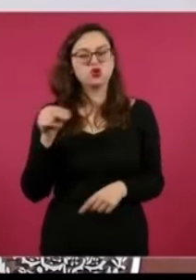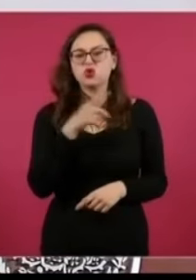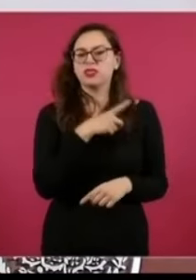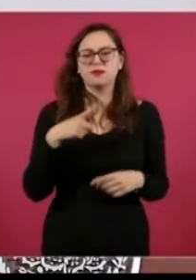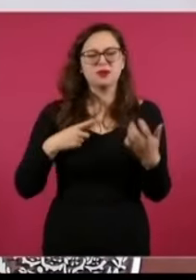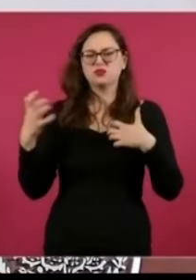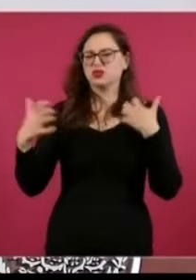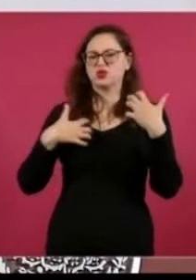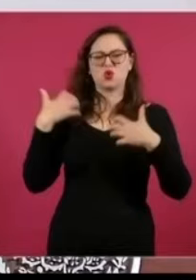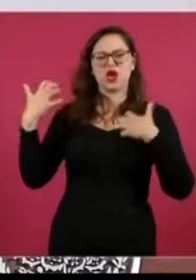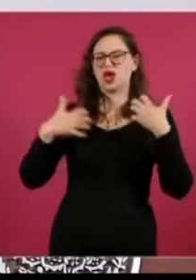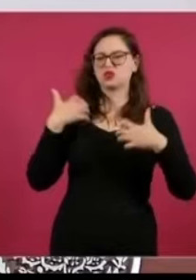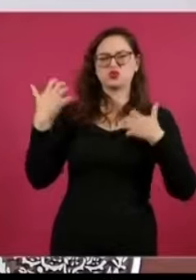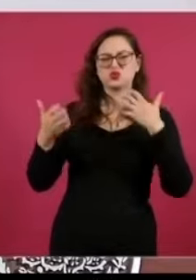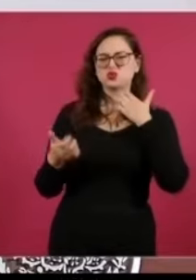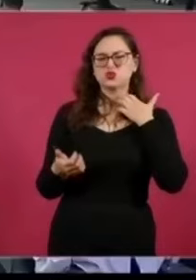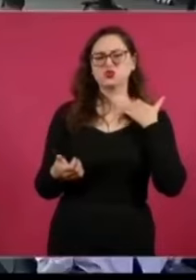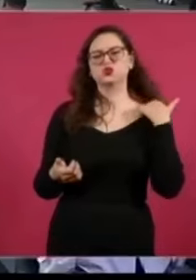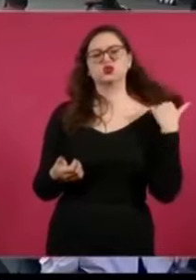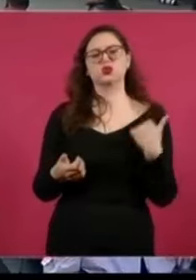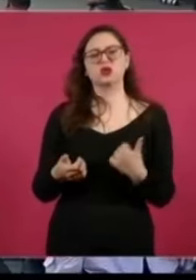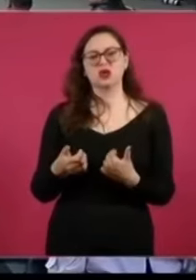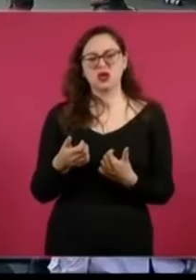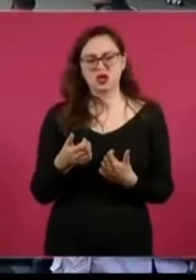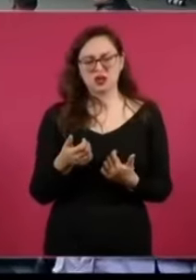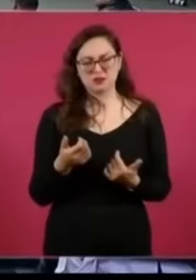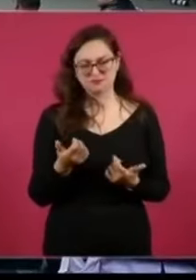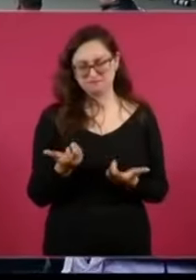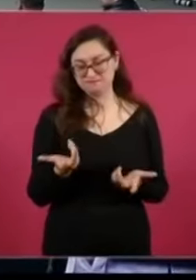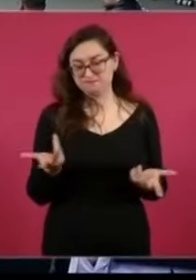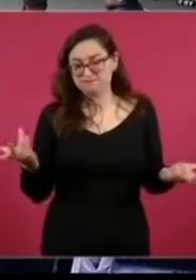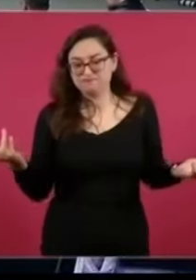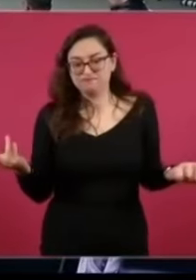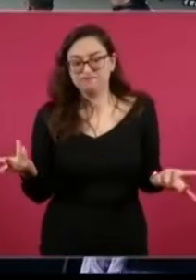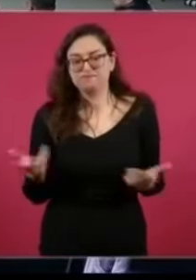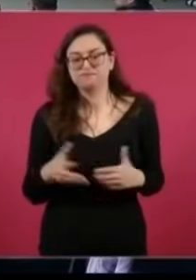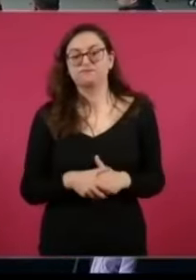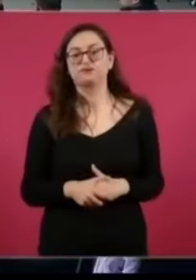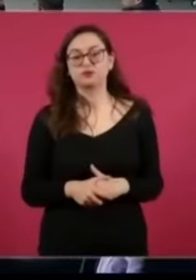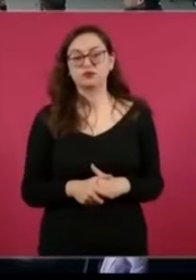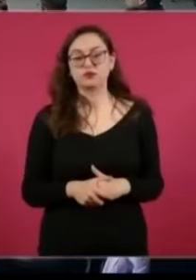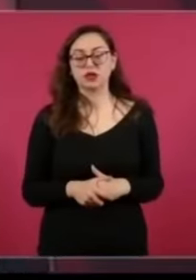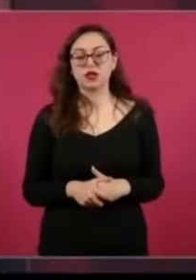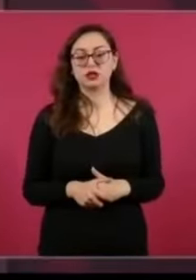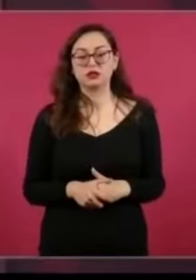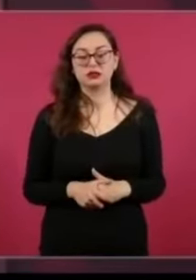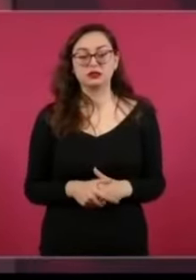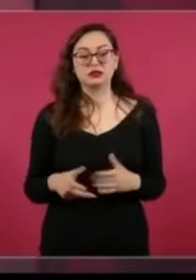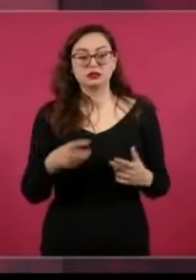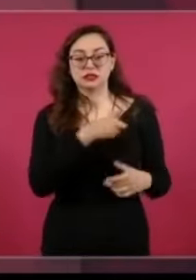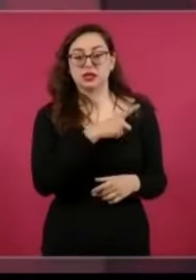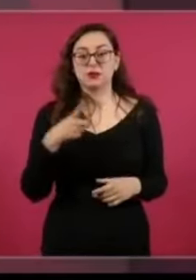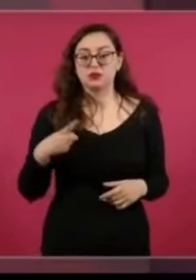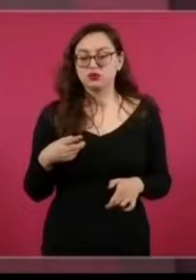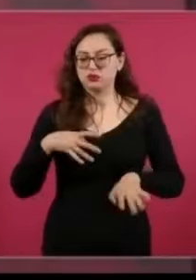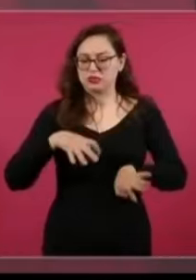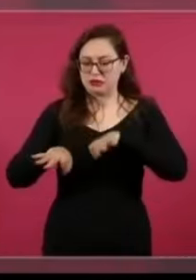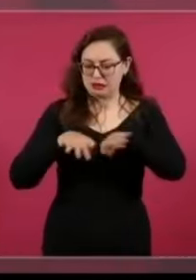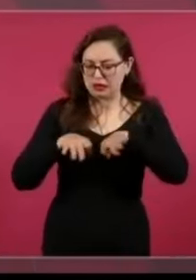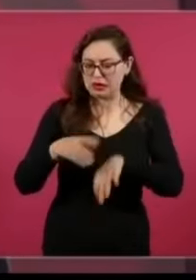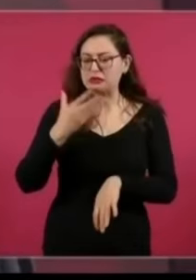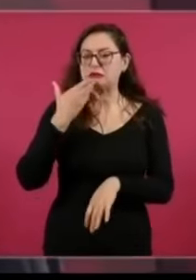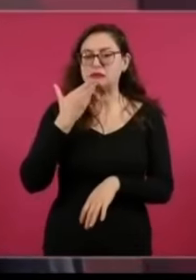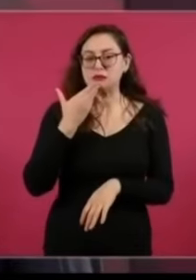Pues mira, esta persecución no es nueva, nos ha mencionado 265 ocasiones